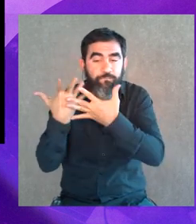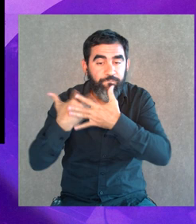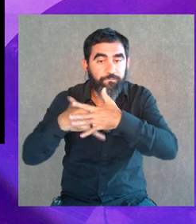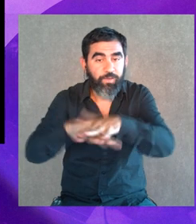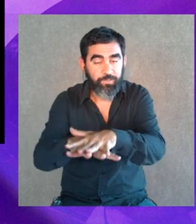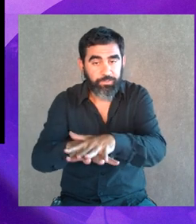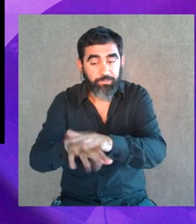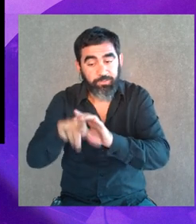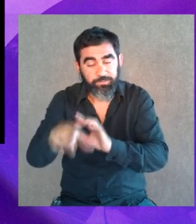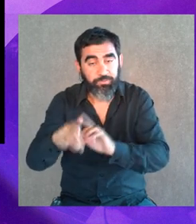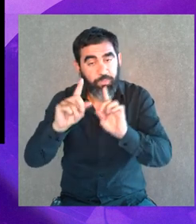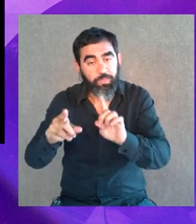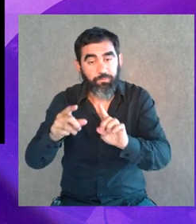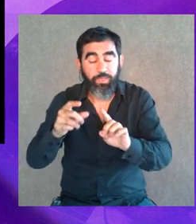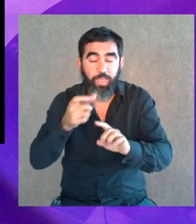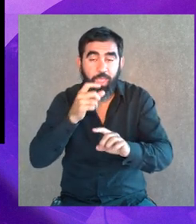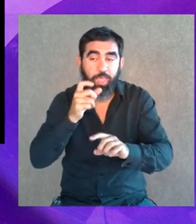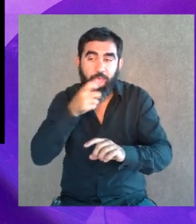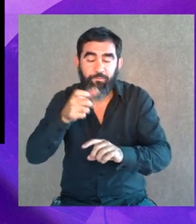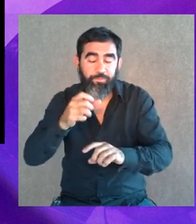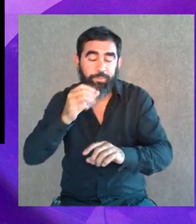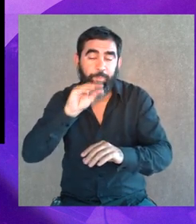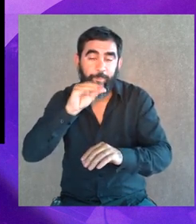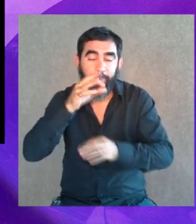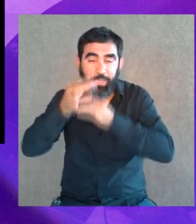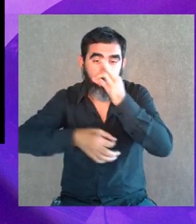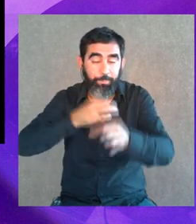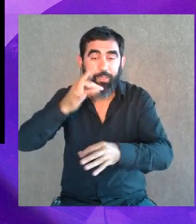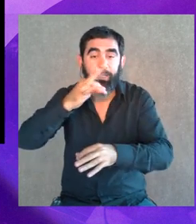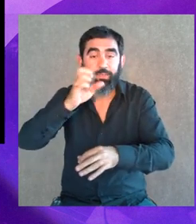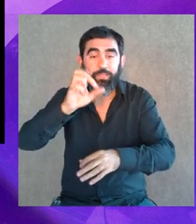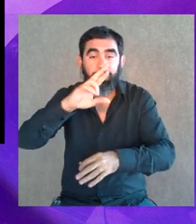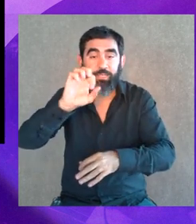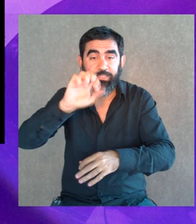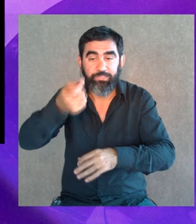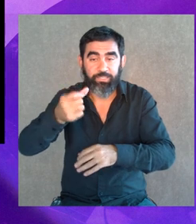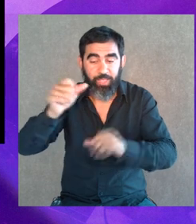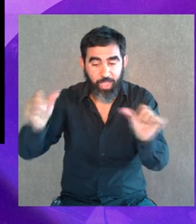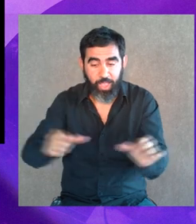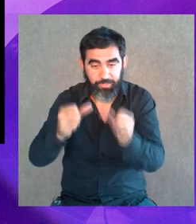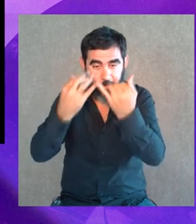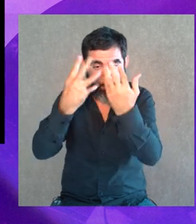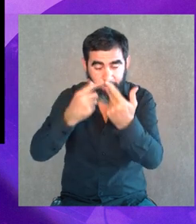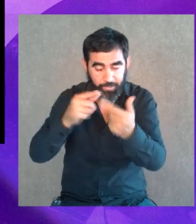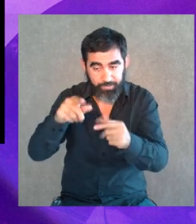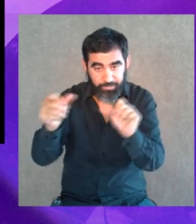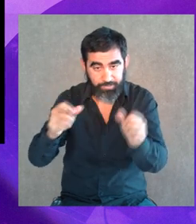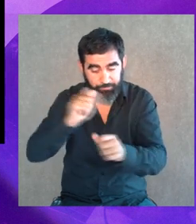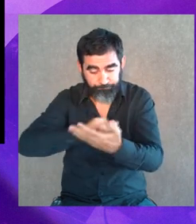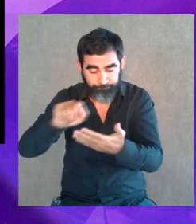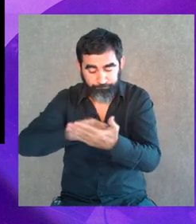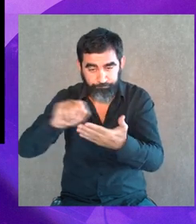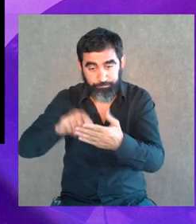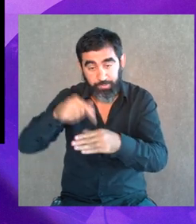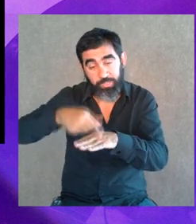y, bueno, Teresa tiene que hablar ahí porque está en la construcción de ese plan y a